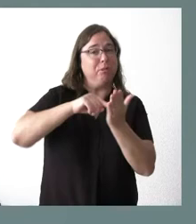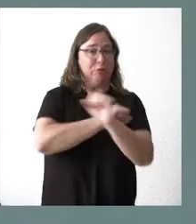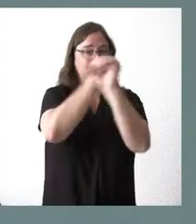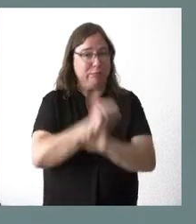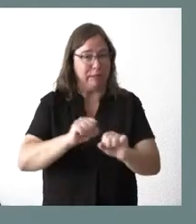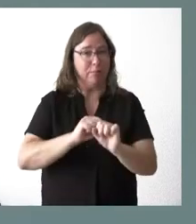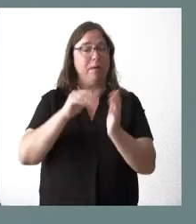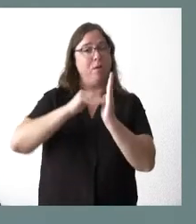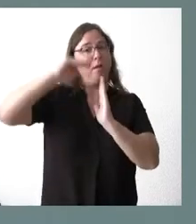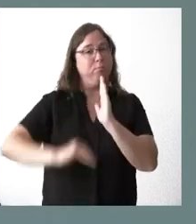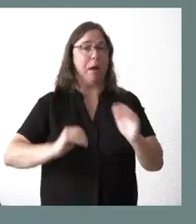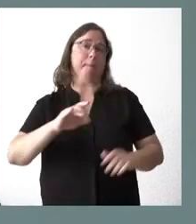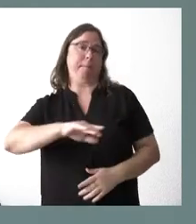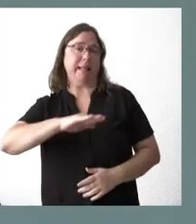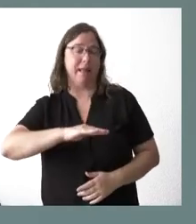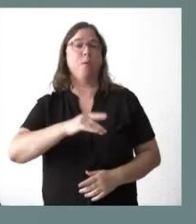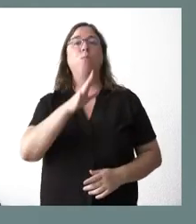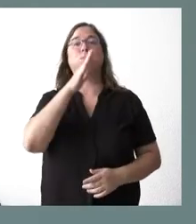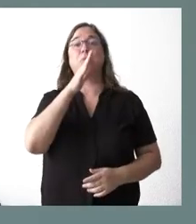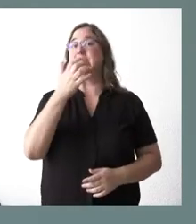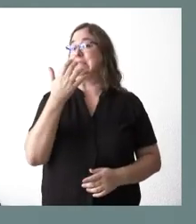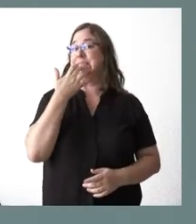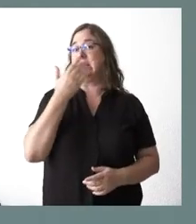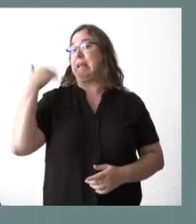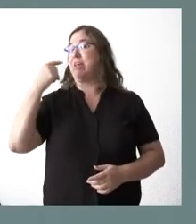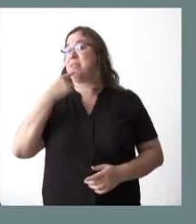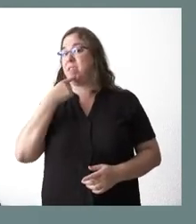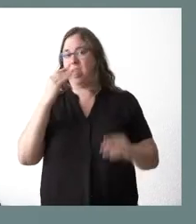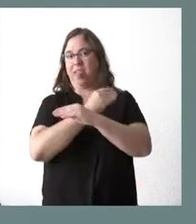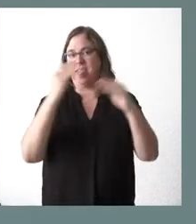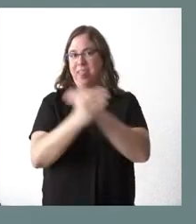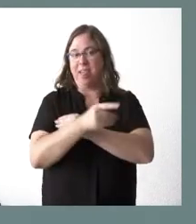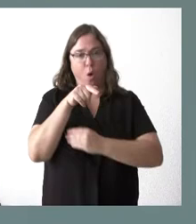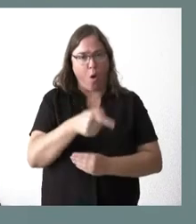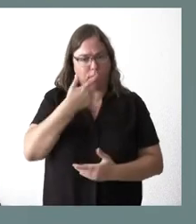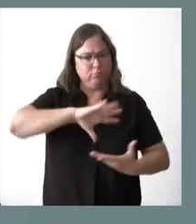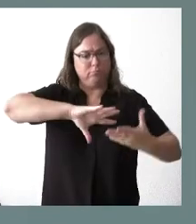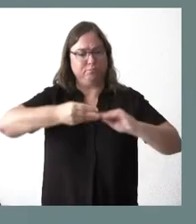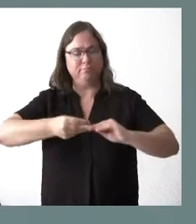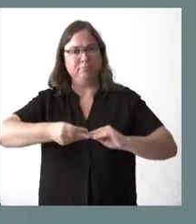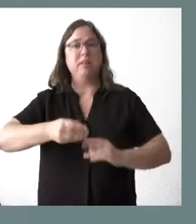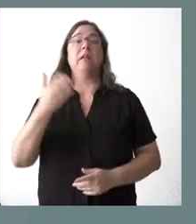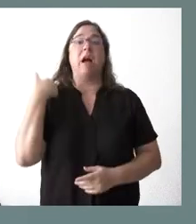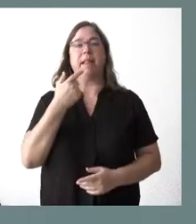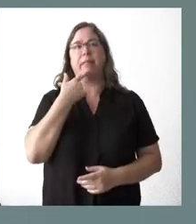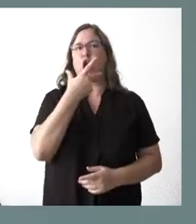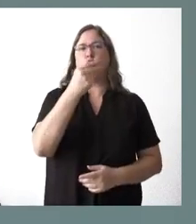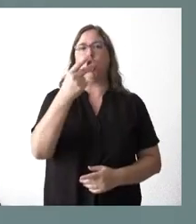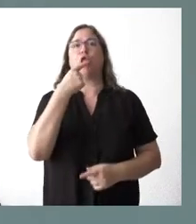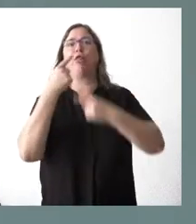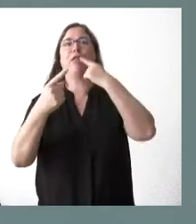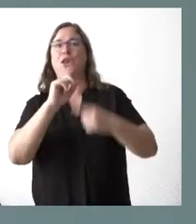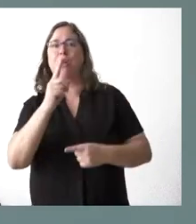porque si no hoy el Gobierno no podría aplicar por la vía de los hechos lo que durante todo tiempo ha venido negando por la vía de las palabras.